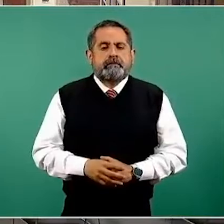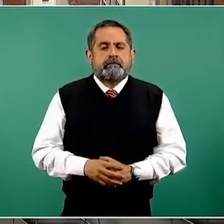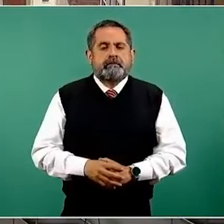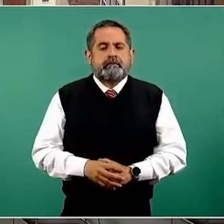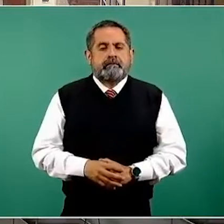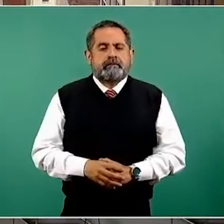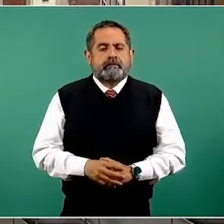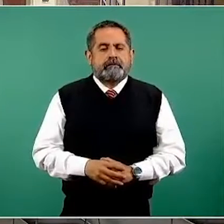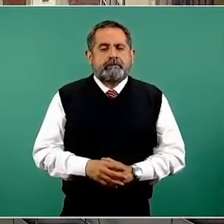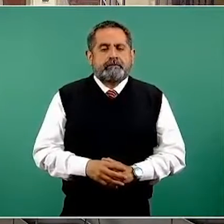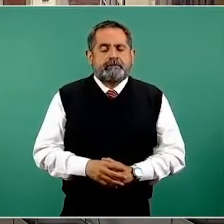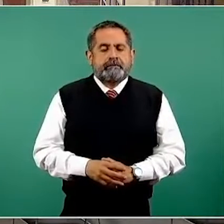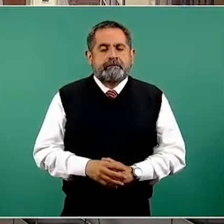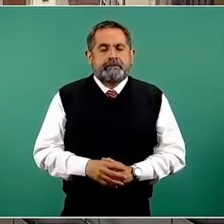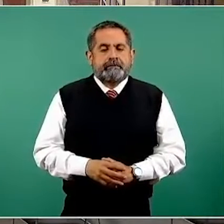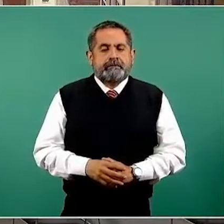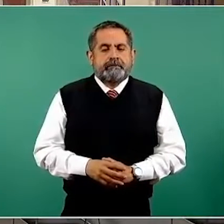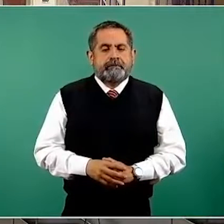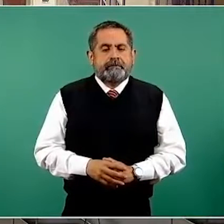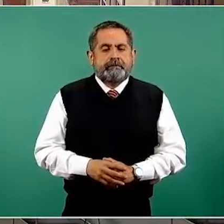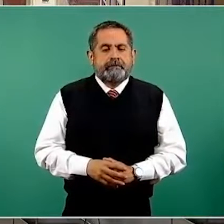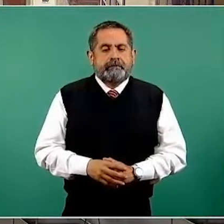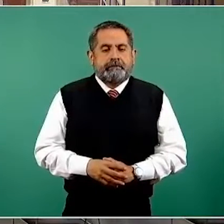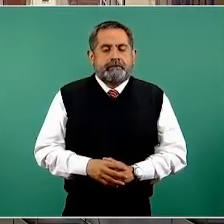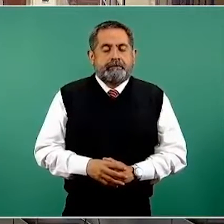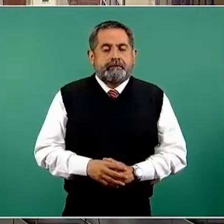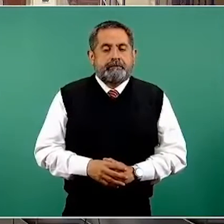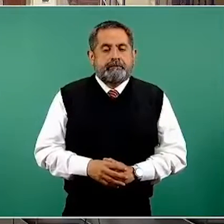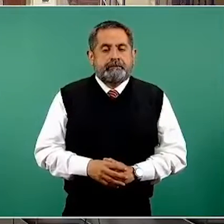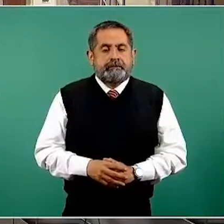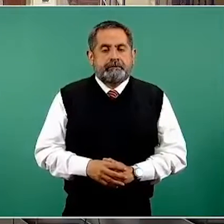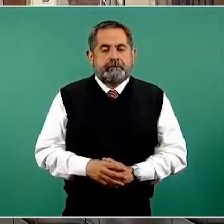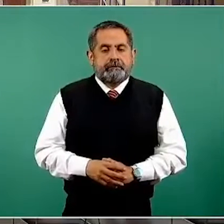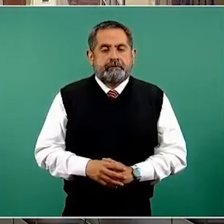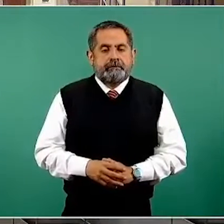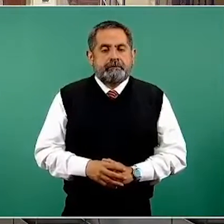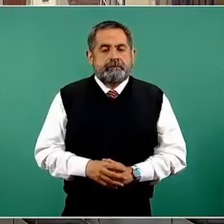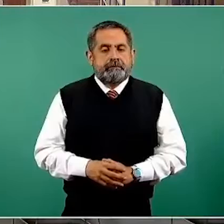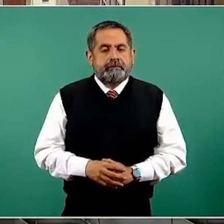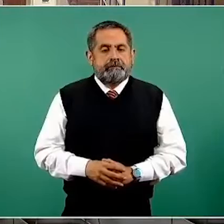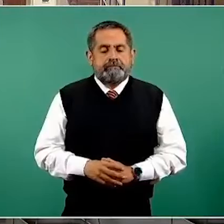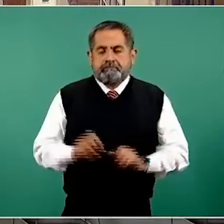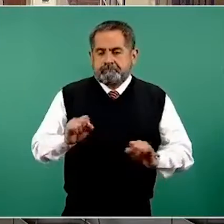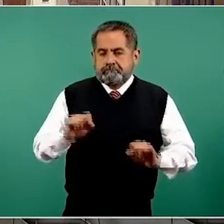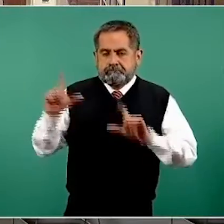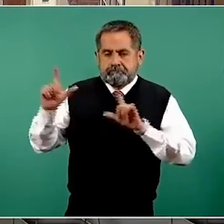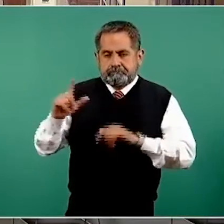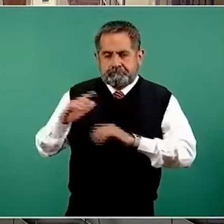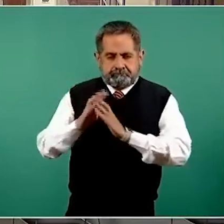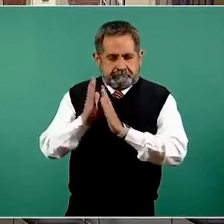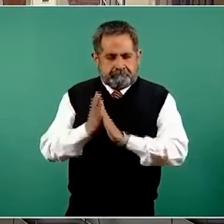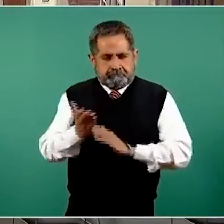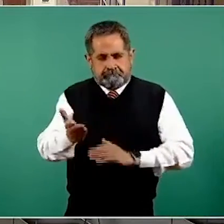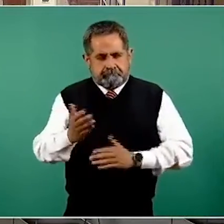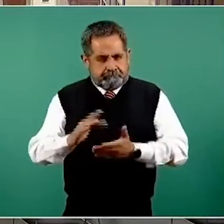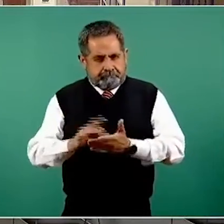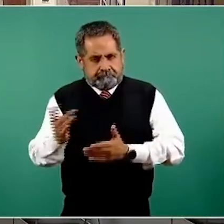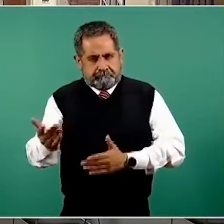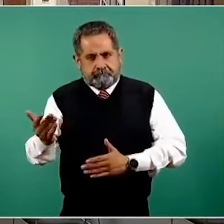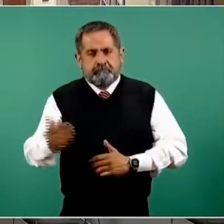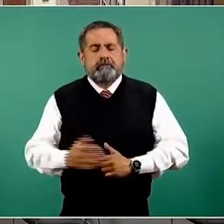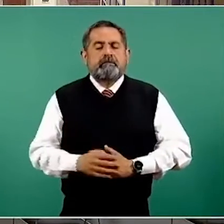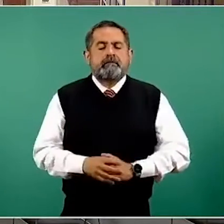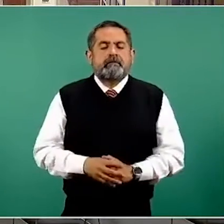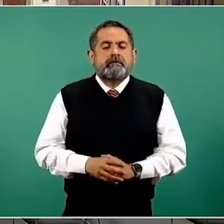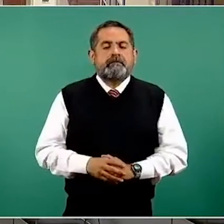tres padecimientos asociados a los decesos por coronavirus. Todas las entidades del país cuentan hasta el momento con disponibilidad en camas tanto de hospitalización general como con